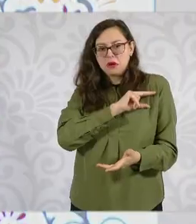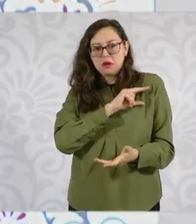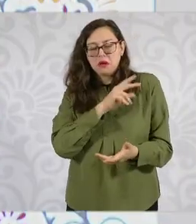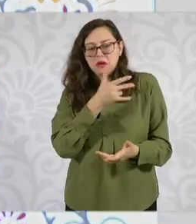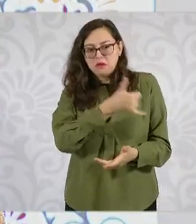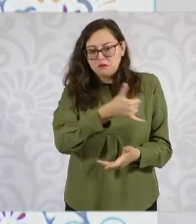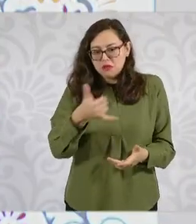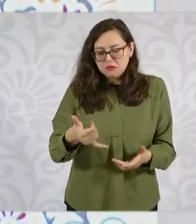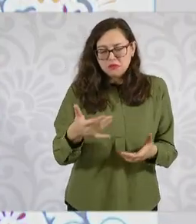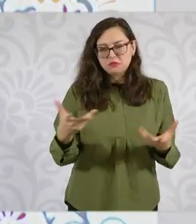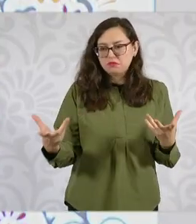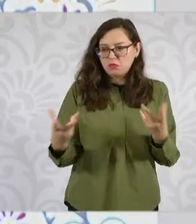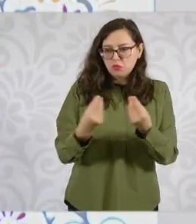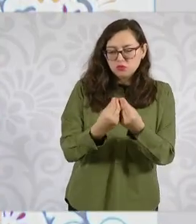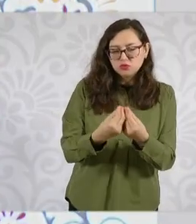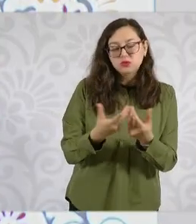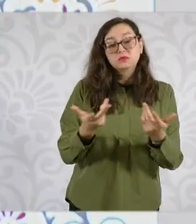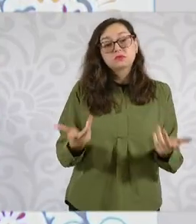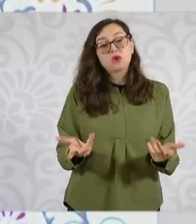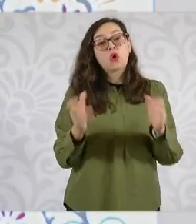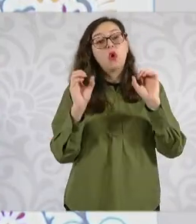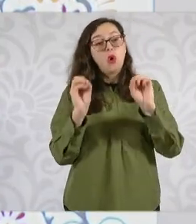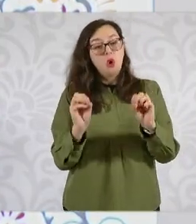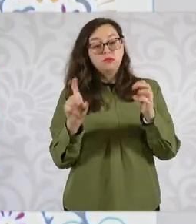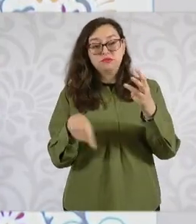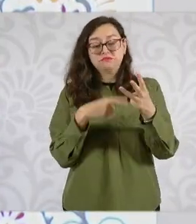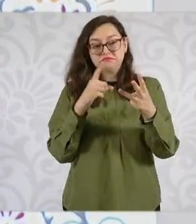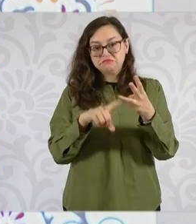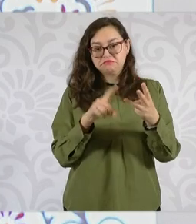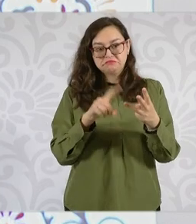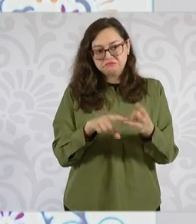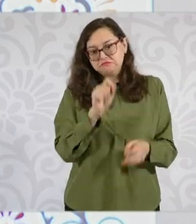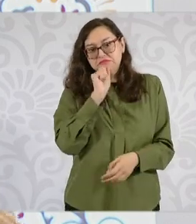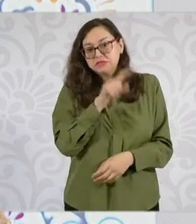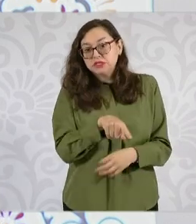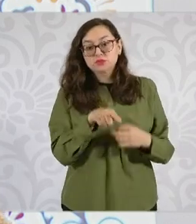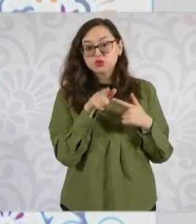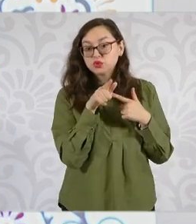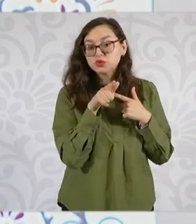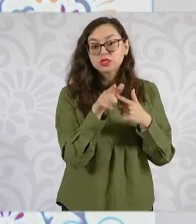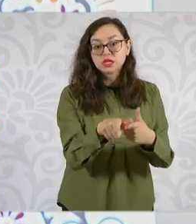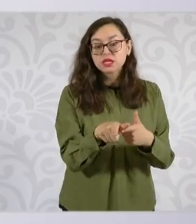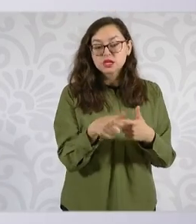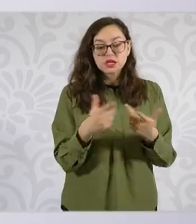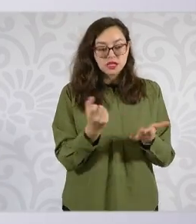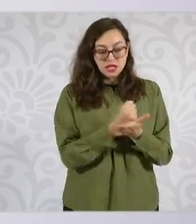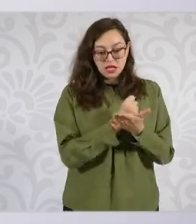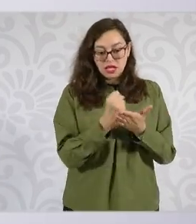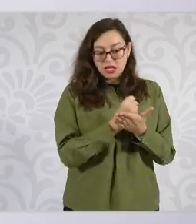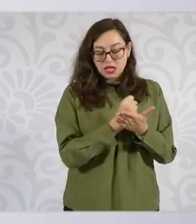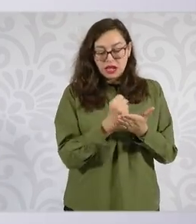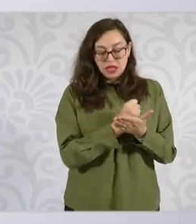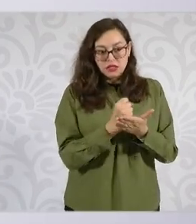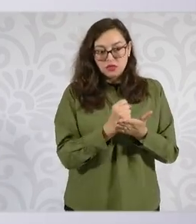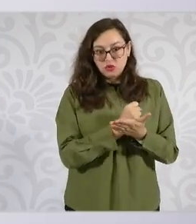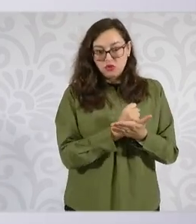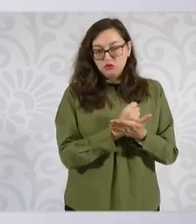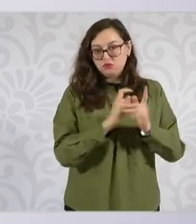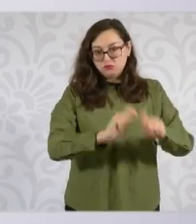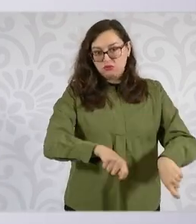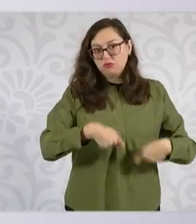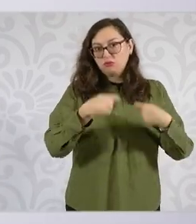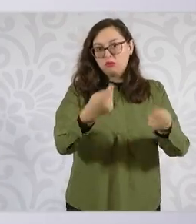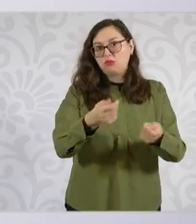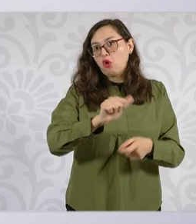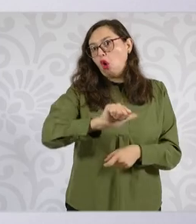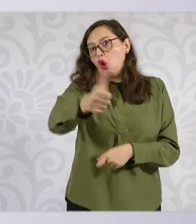Infonavit. Y la otra es continuar con los procesos actuales, en donde se den créditos para la construcción de vivienda